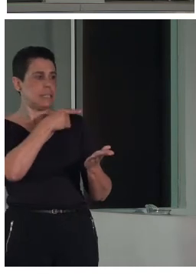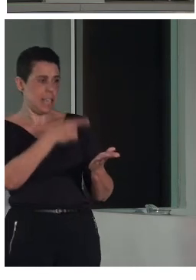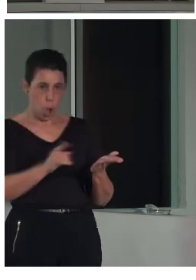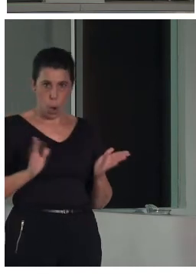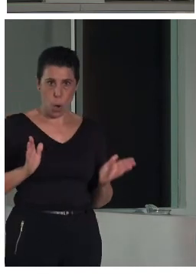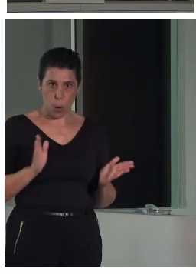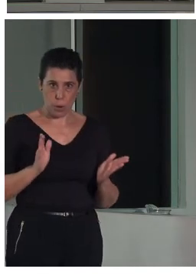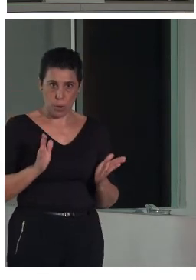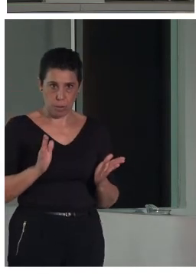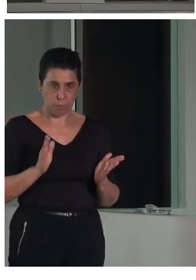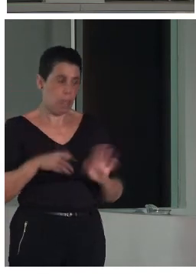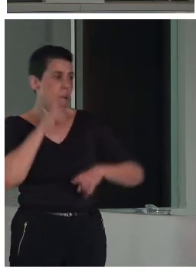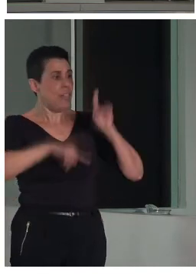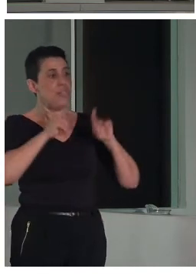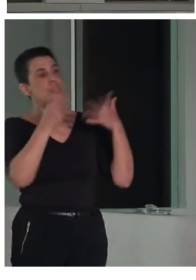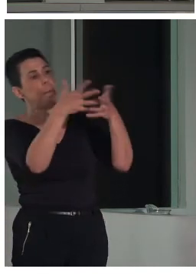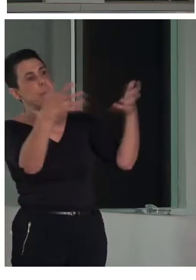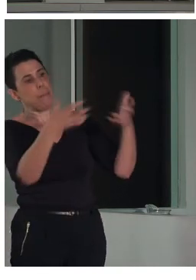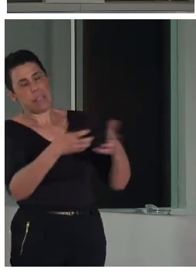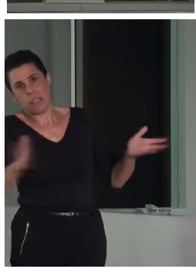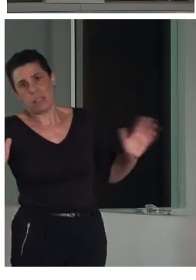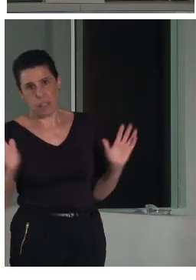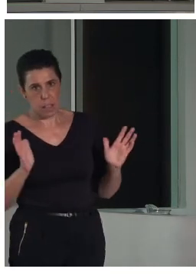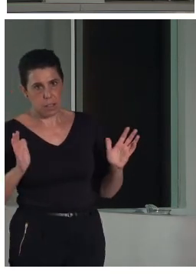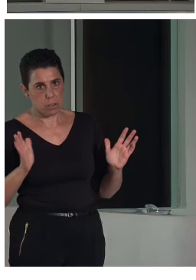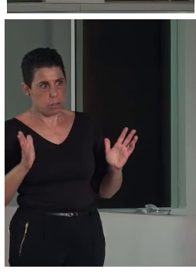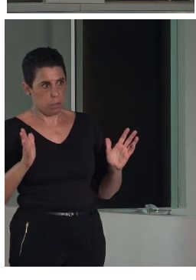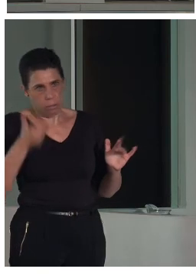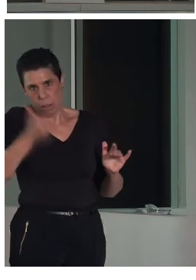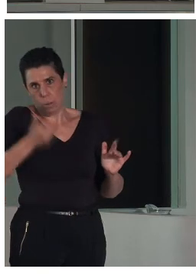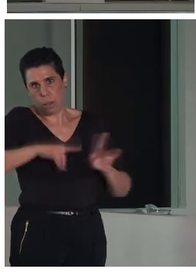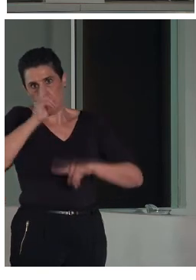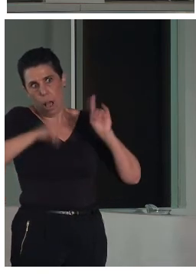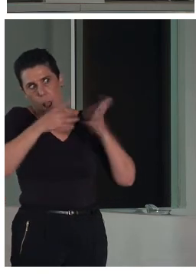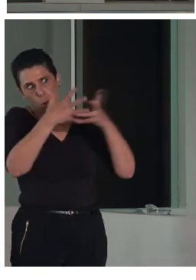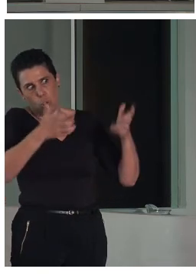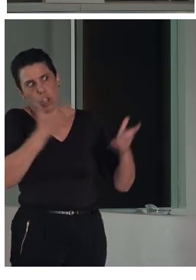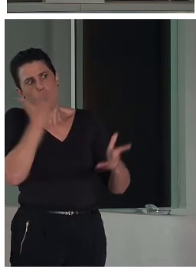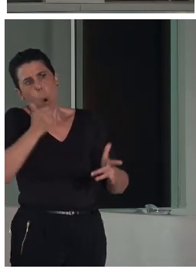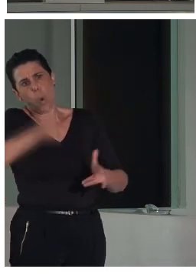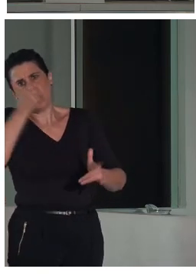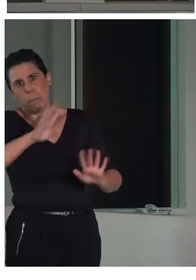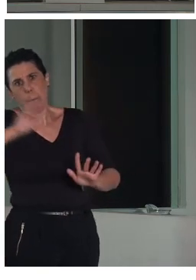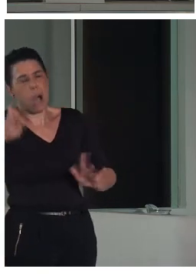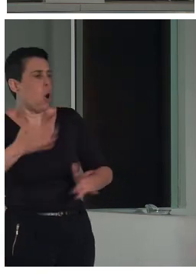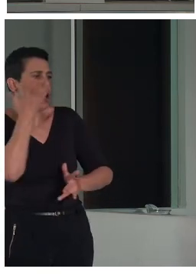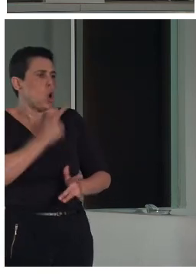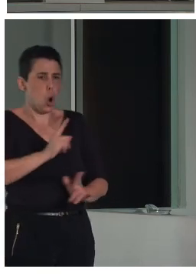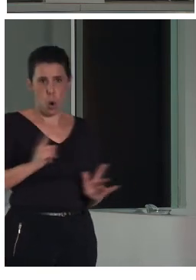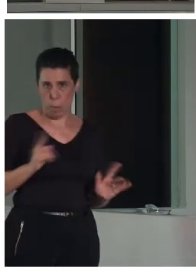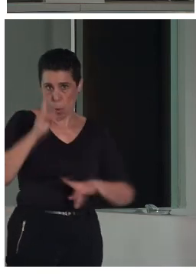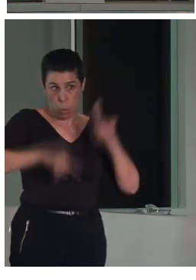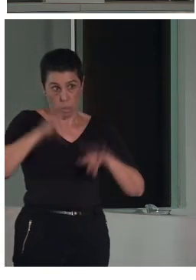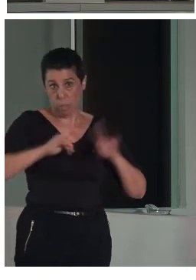desagrado según que textos una cualidad perfectamente humana es decir no todos nos gustan todos los textos